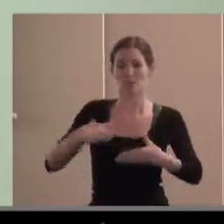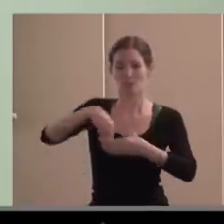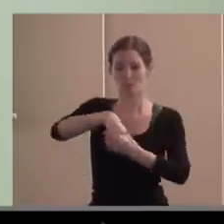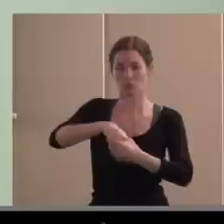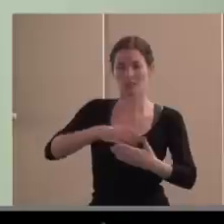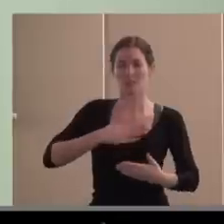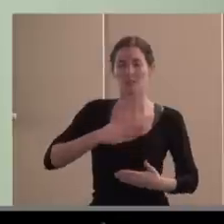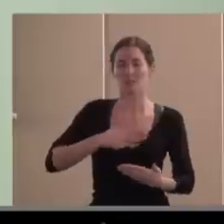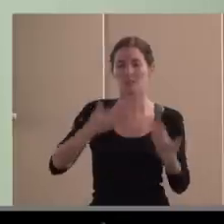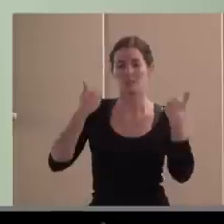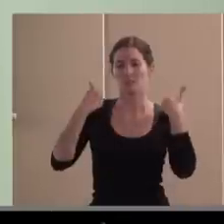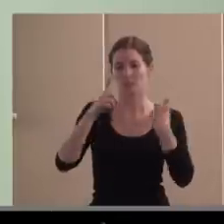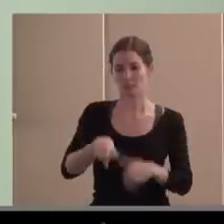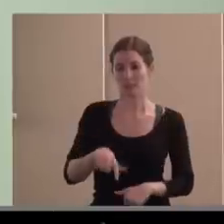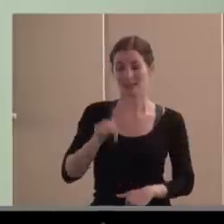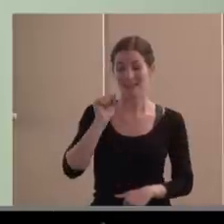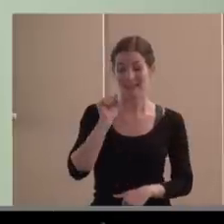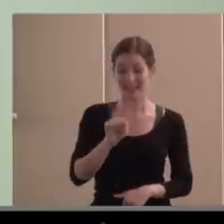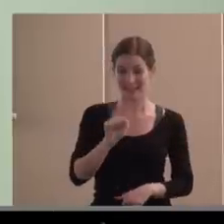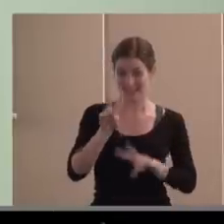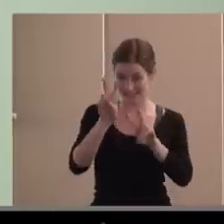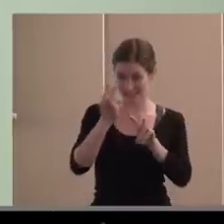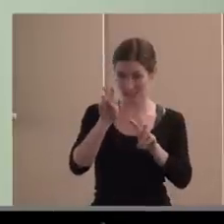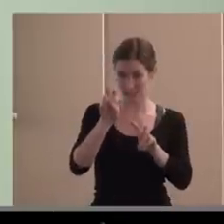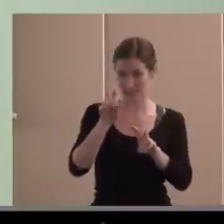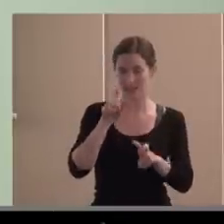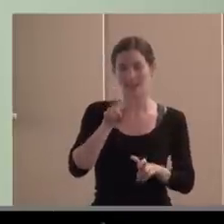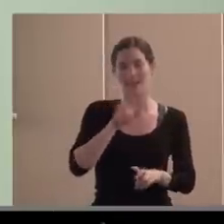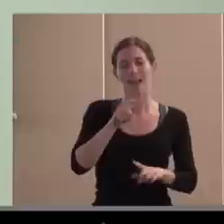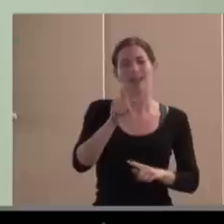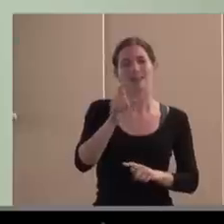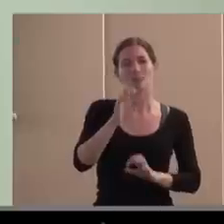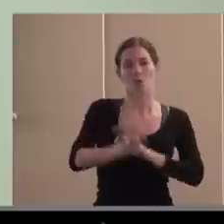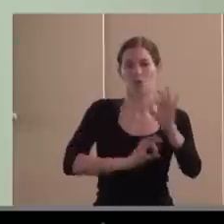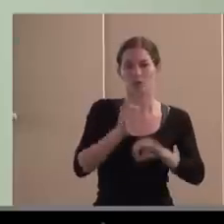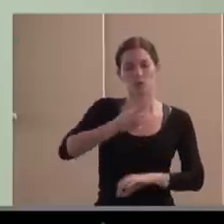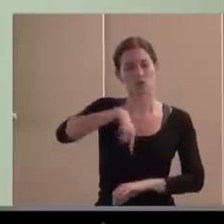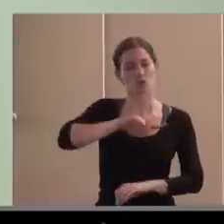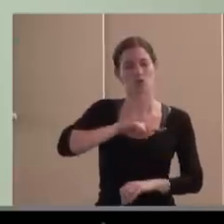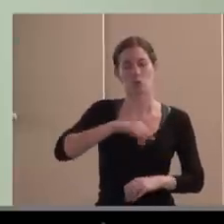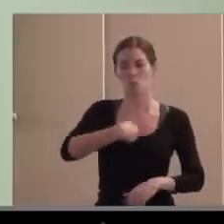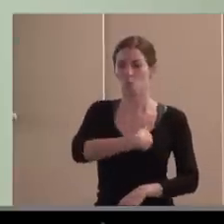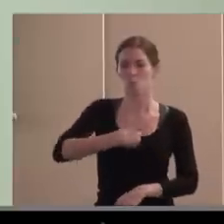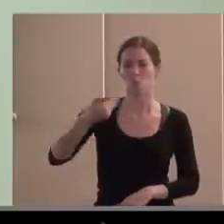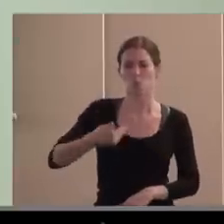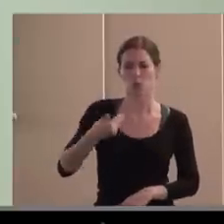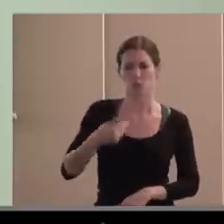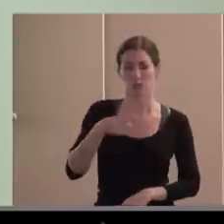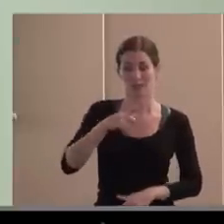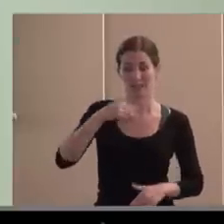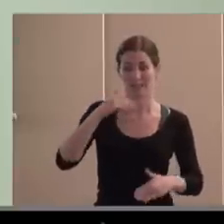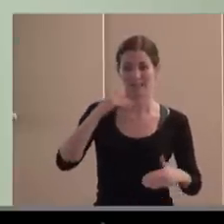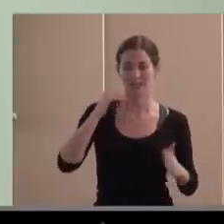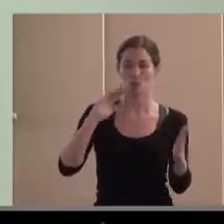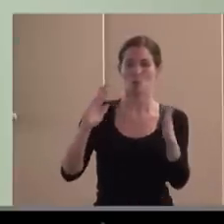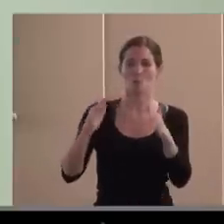y que ahí sí que tenemos las organizaciones un papel de activo, de acompañantes activos de ese proceso, de que